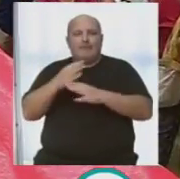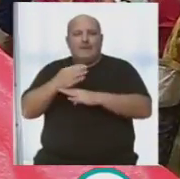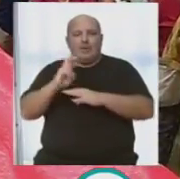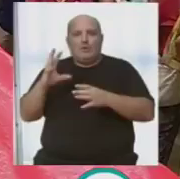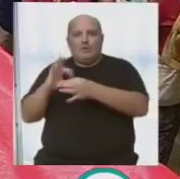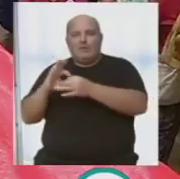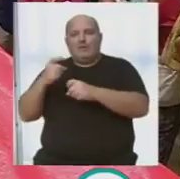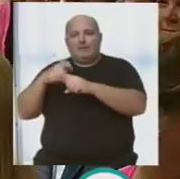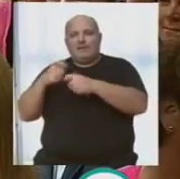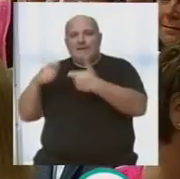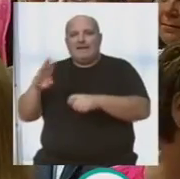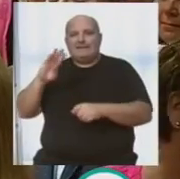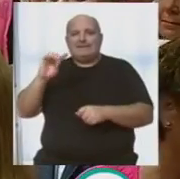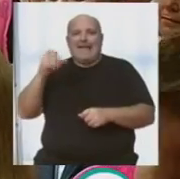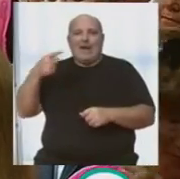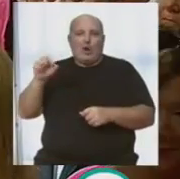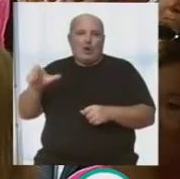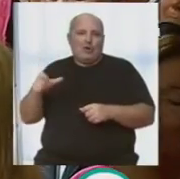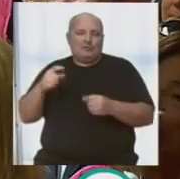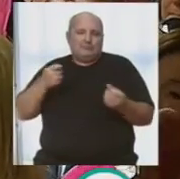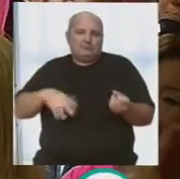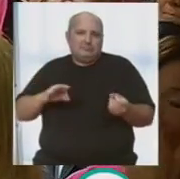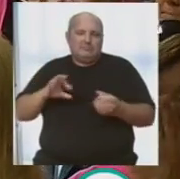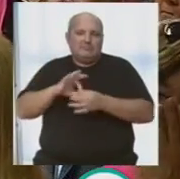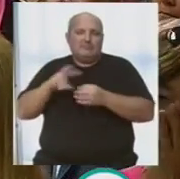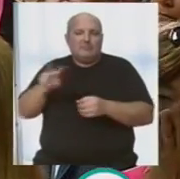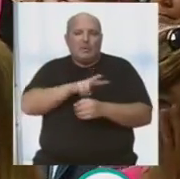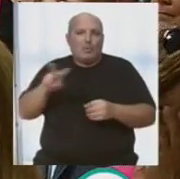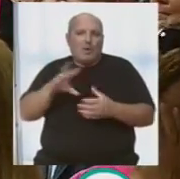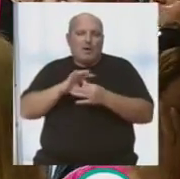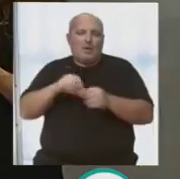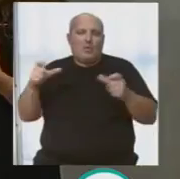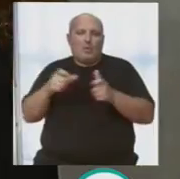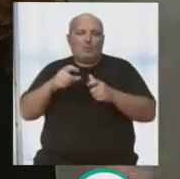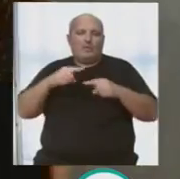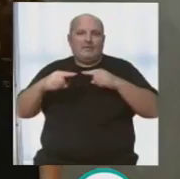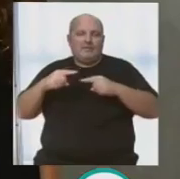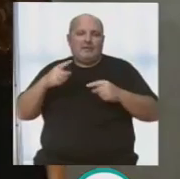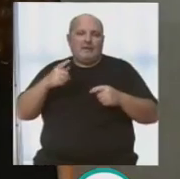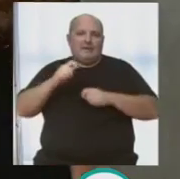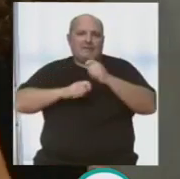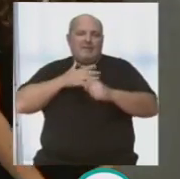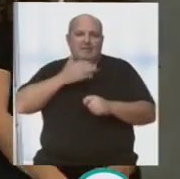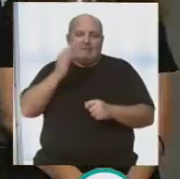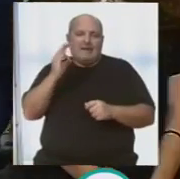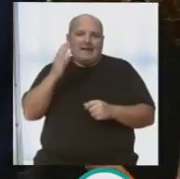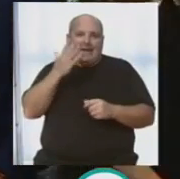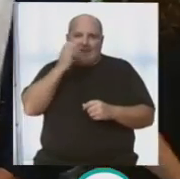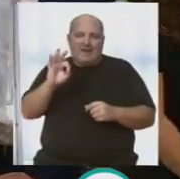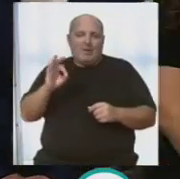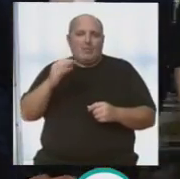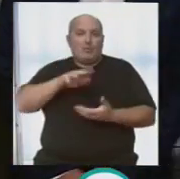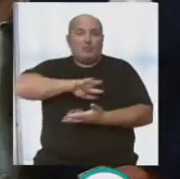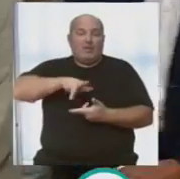colectivo de la modalidad del tango dentro de esta entidad, con representación en la Junta del Coac del Patronato del Carnaval. Una